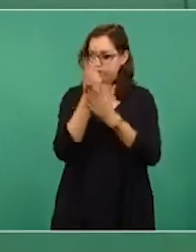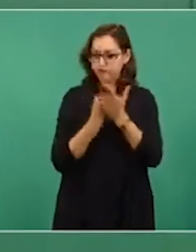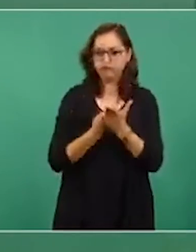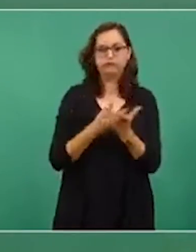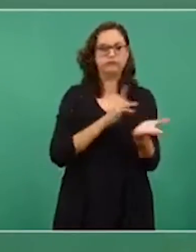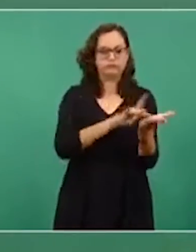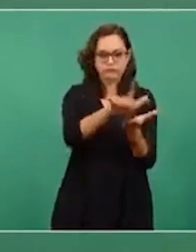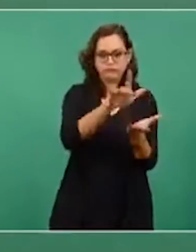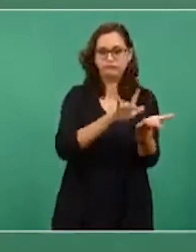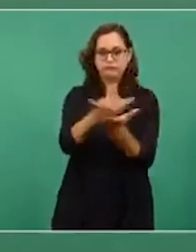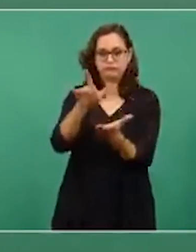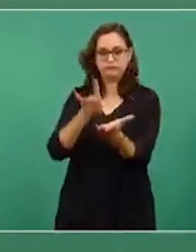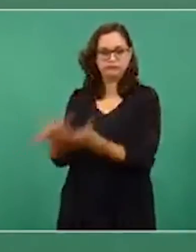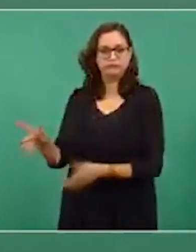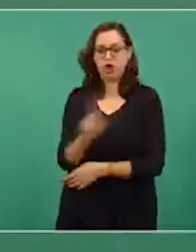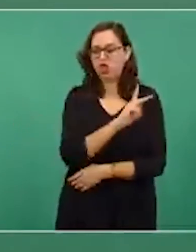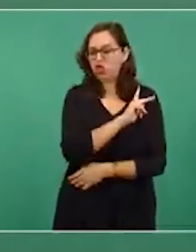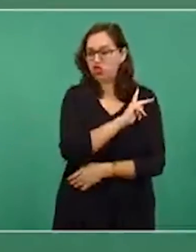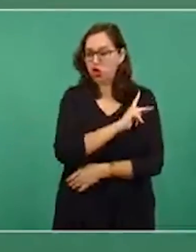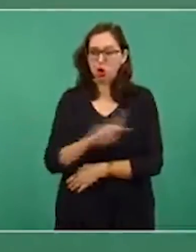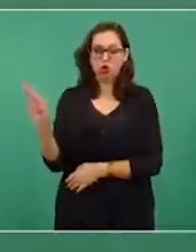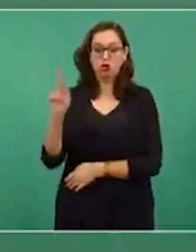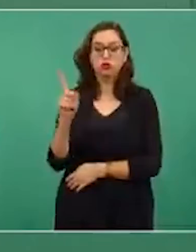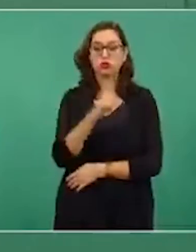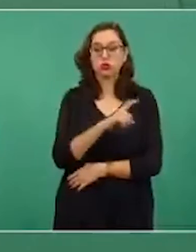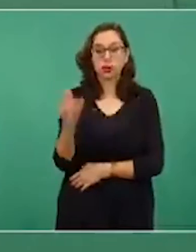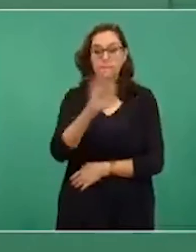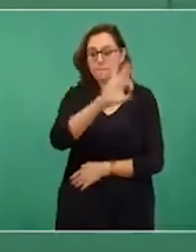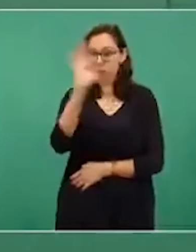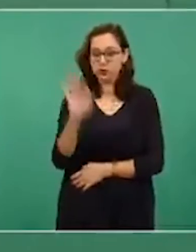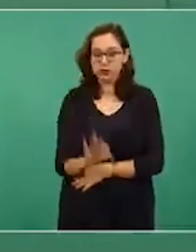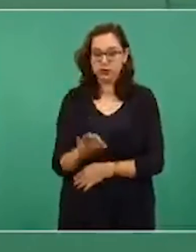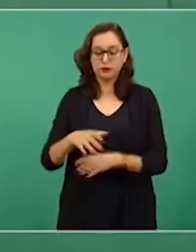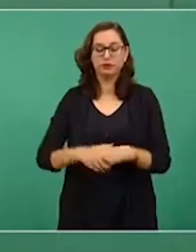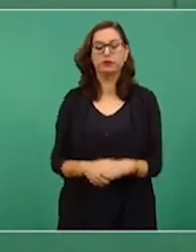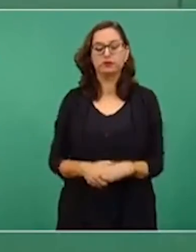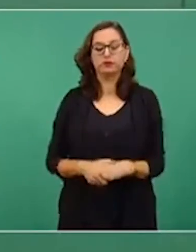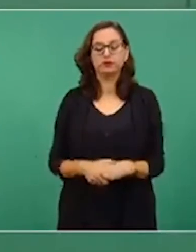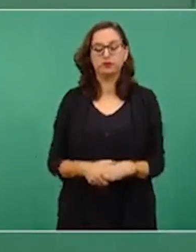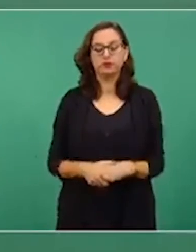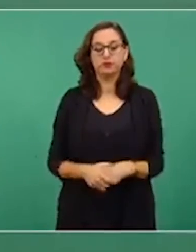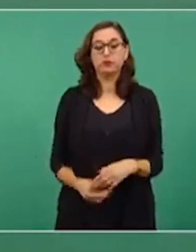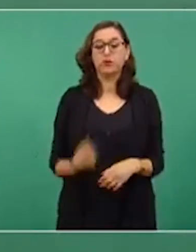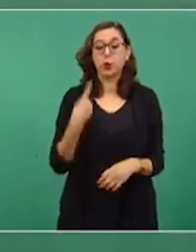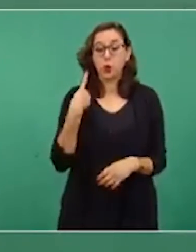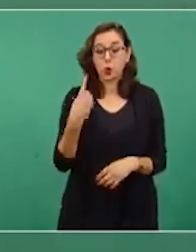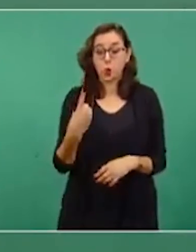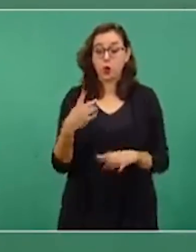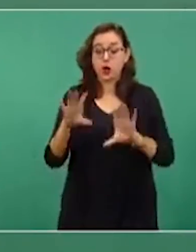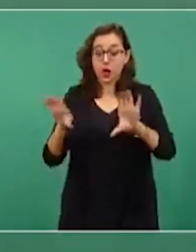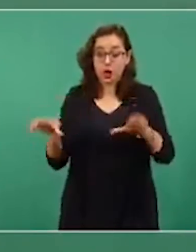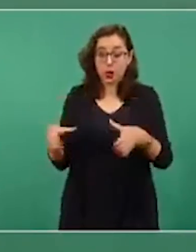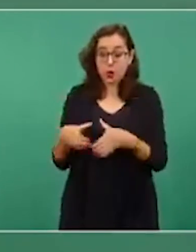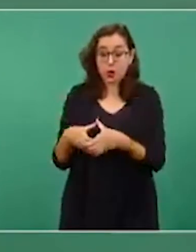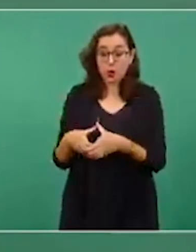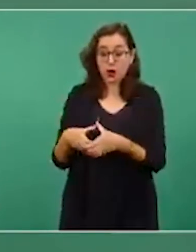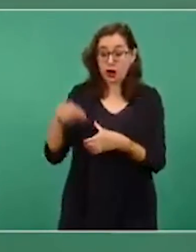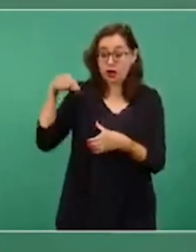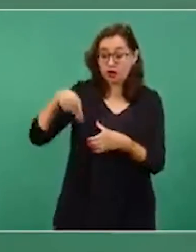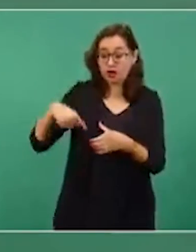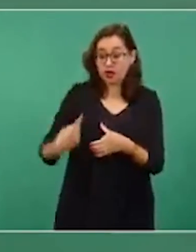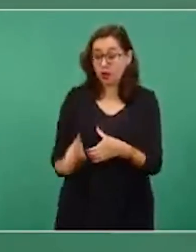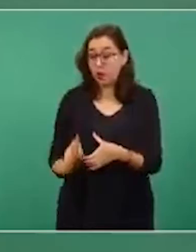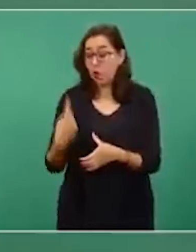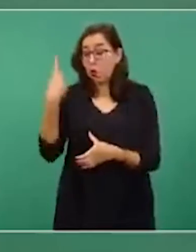no hay una comunidad en donde exista